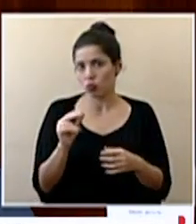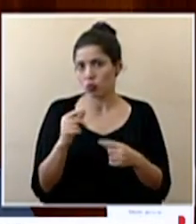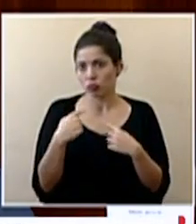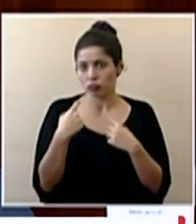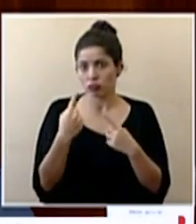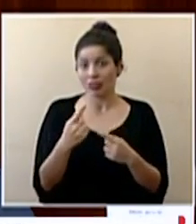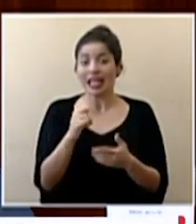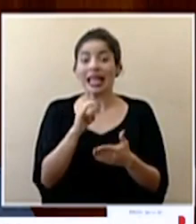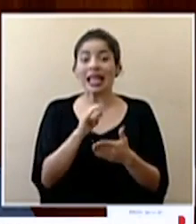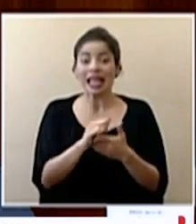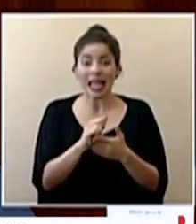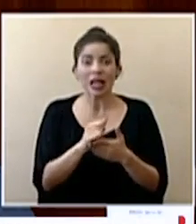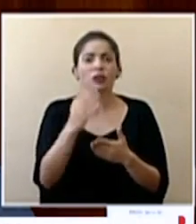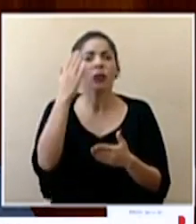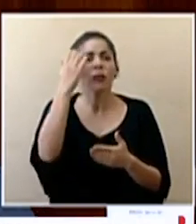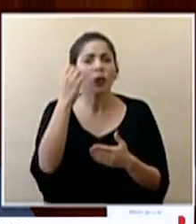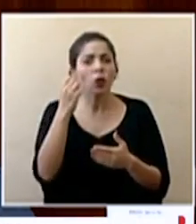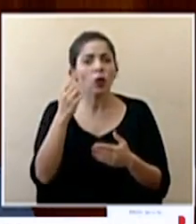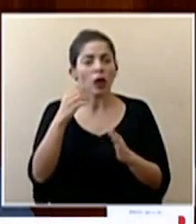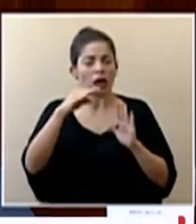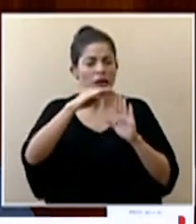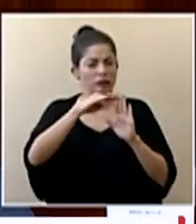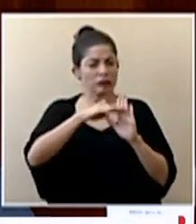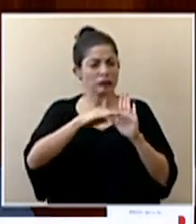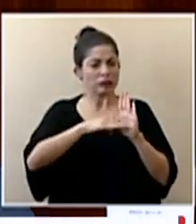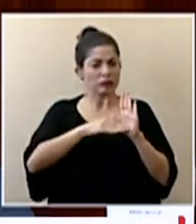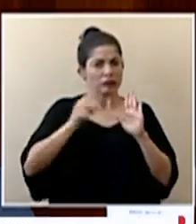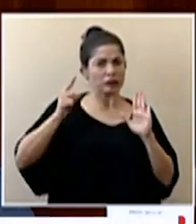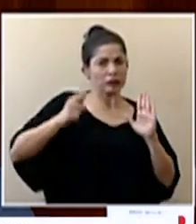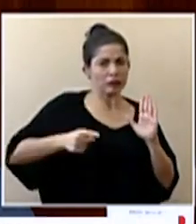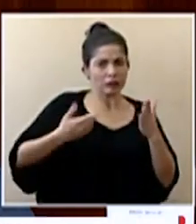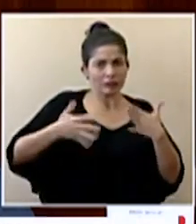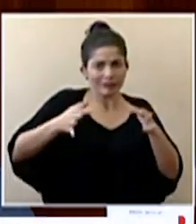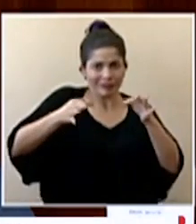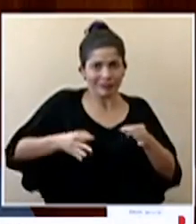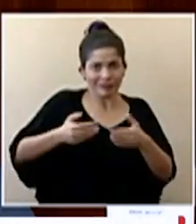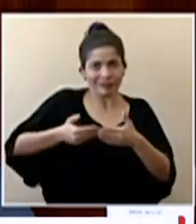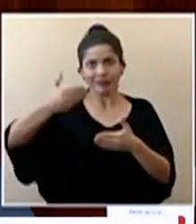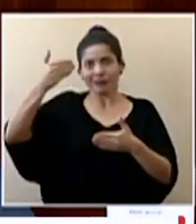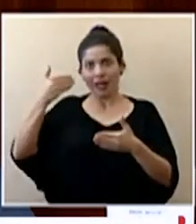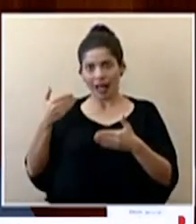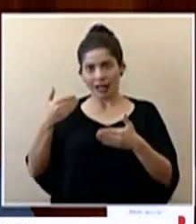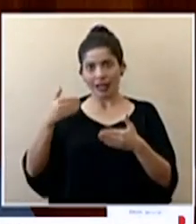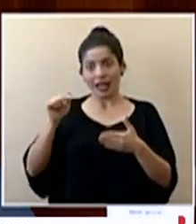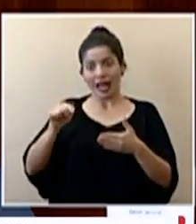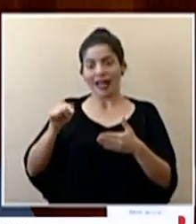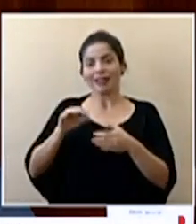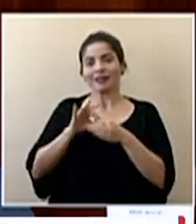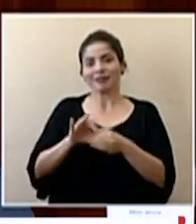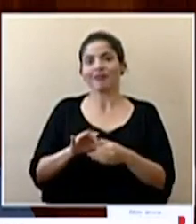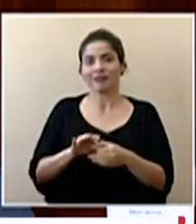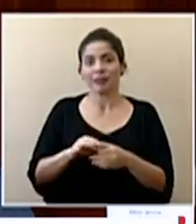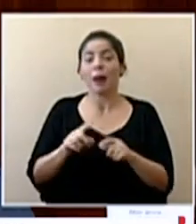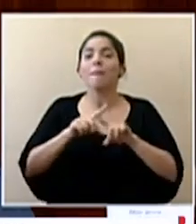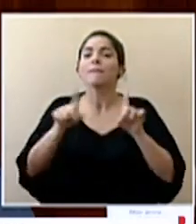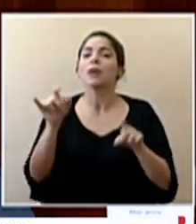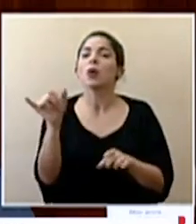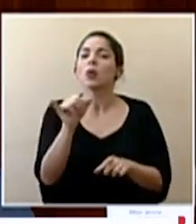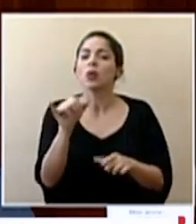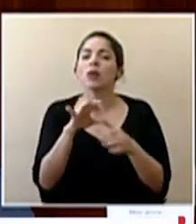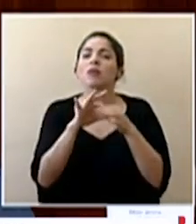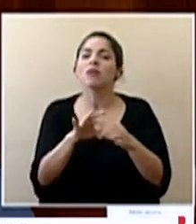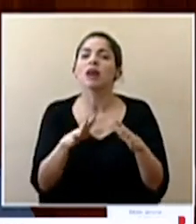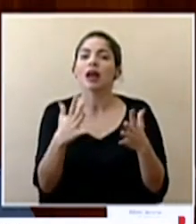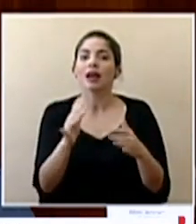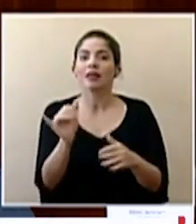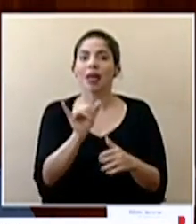Y eso tiene mucho que ver con las medidas que hemos tomado previamente. Pero tiene mucho que ver con la